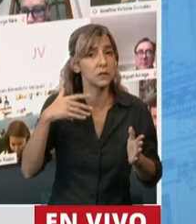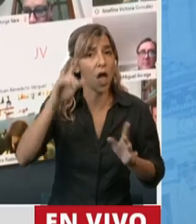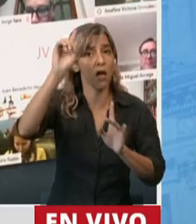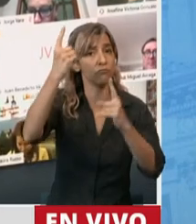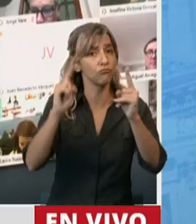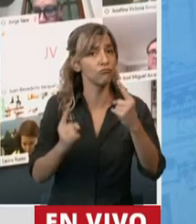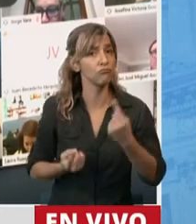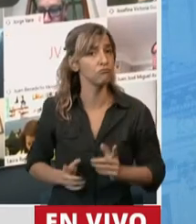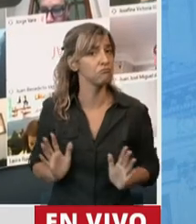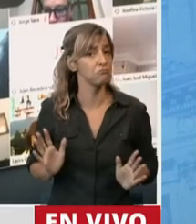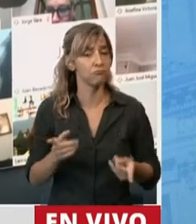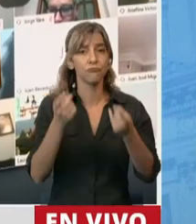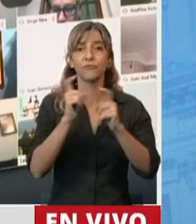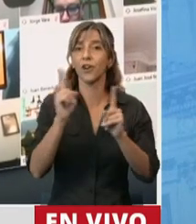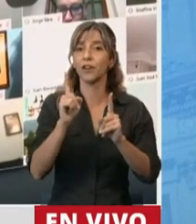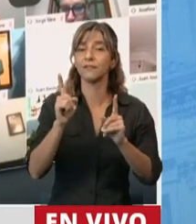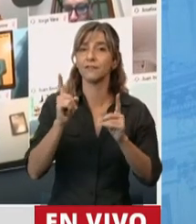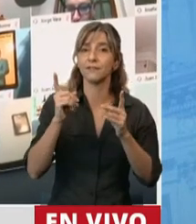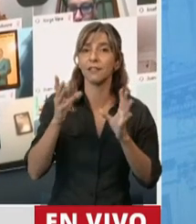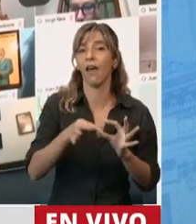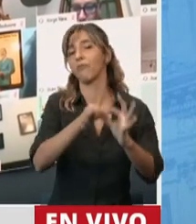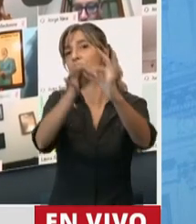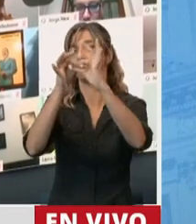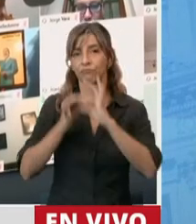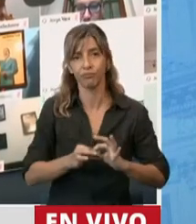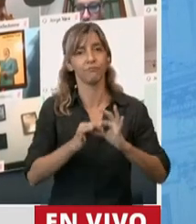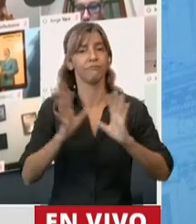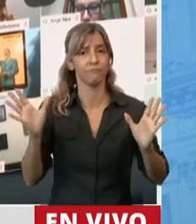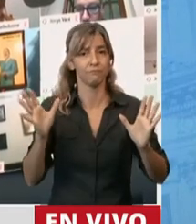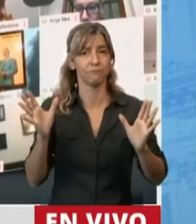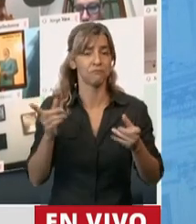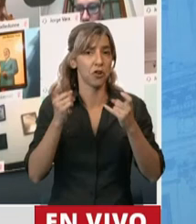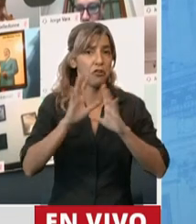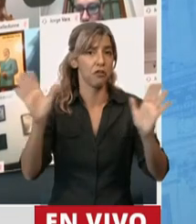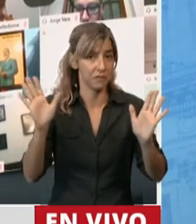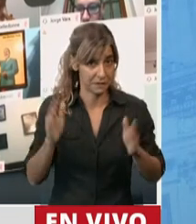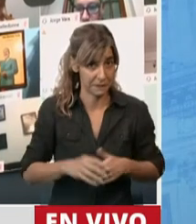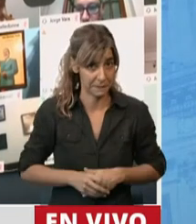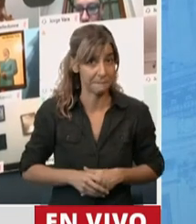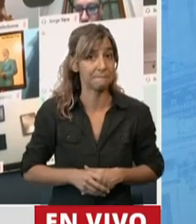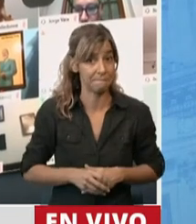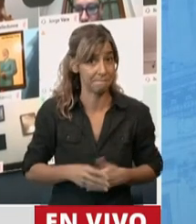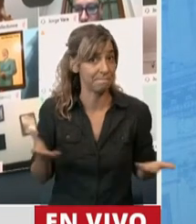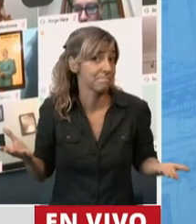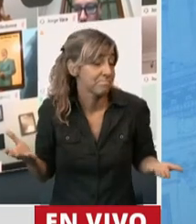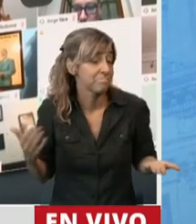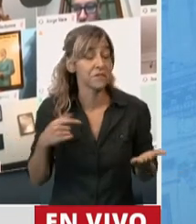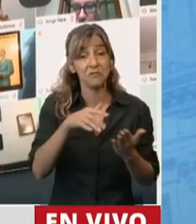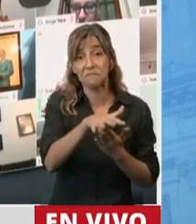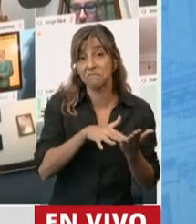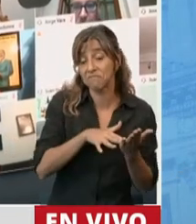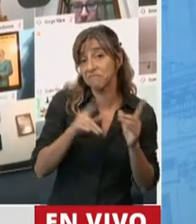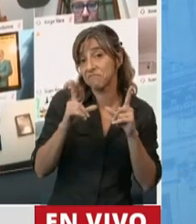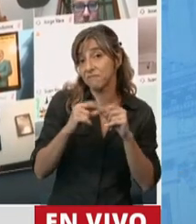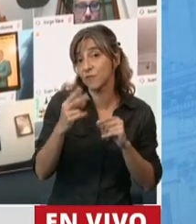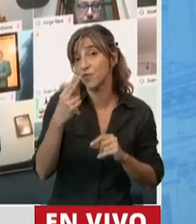respecto de su aplicación. Pues bien, el artículo 11, que recién mencionaba,